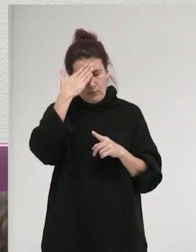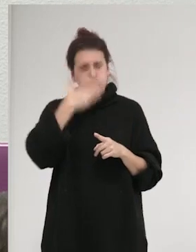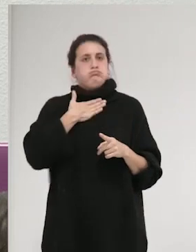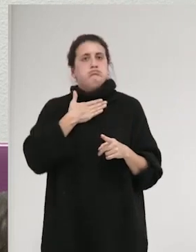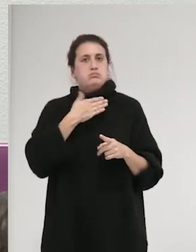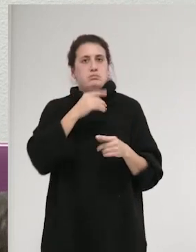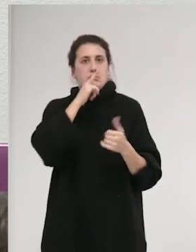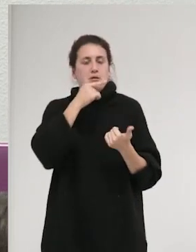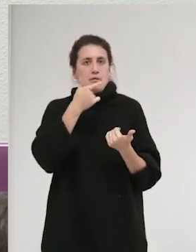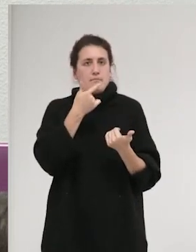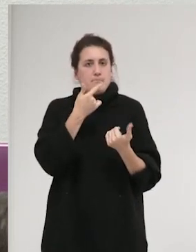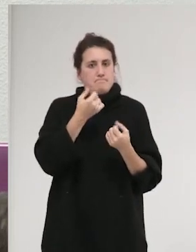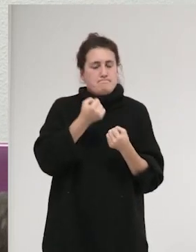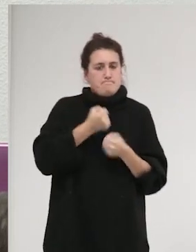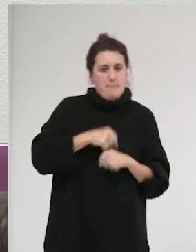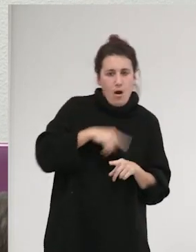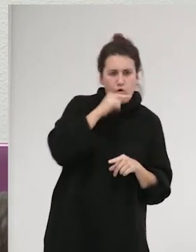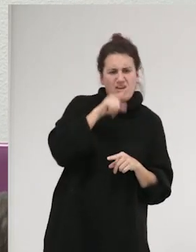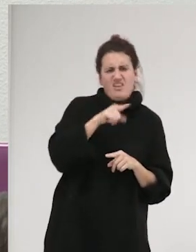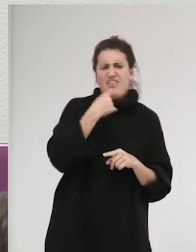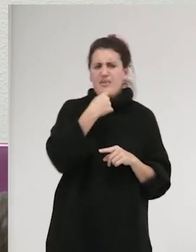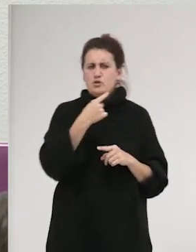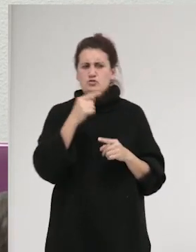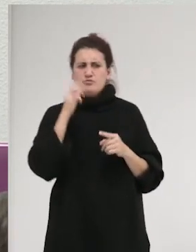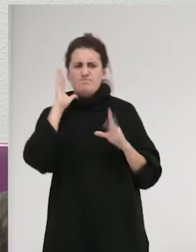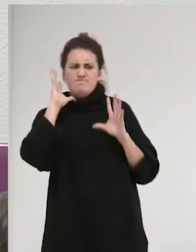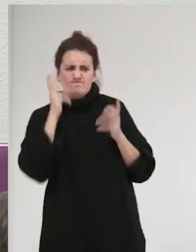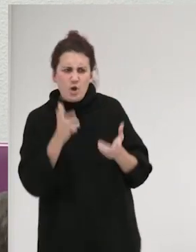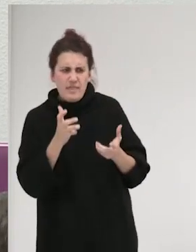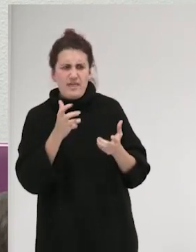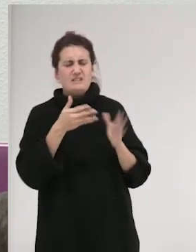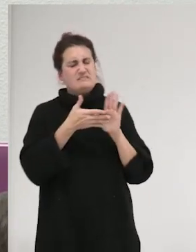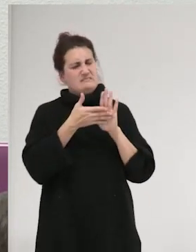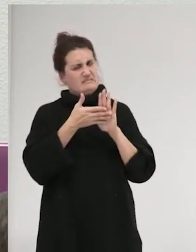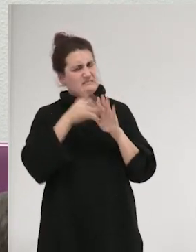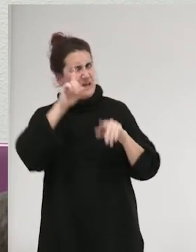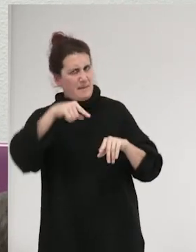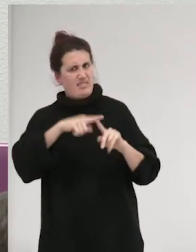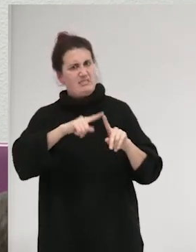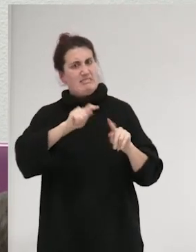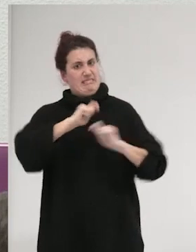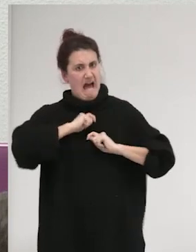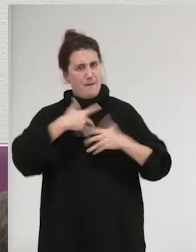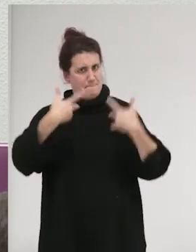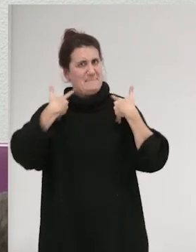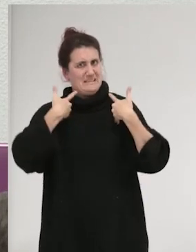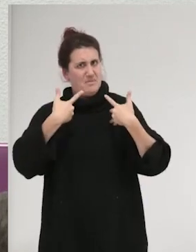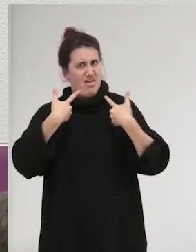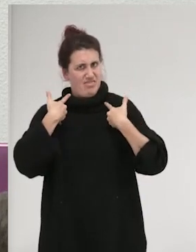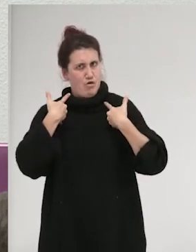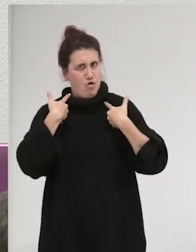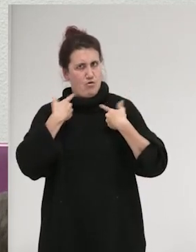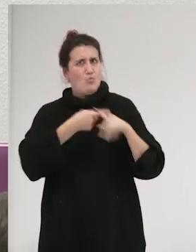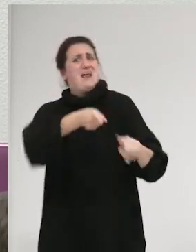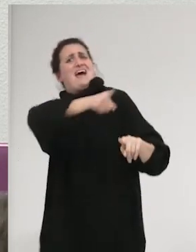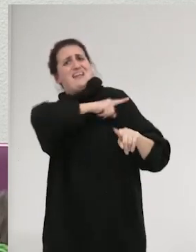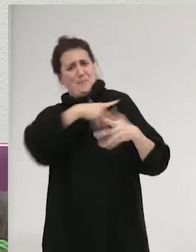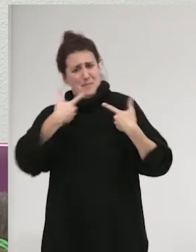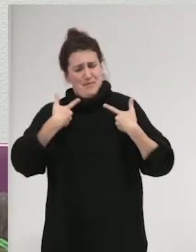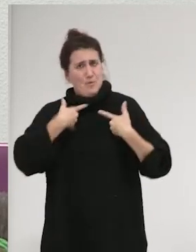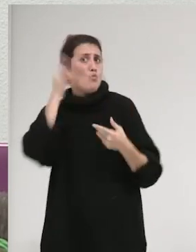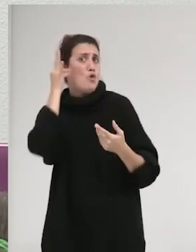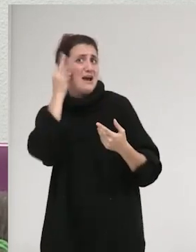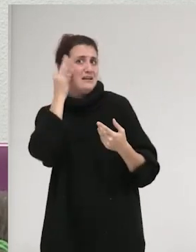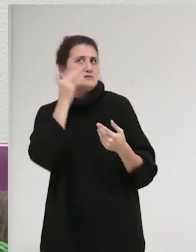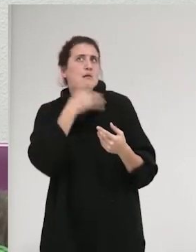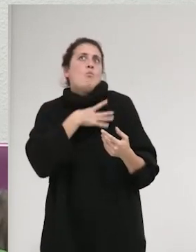Y que, en cambio, al nombrarlos como violencia, también se genera una cierta victimización, un exceso de victimización en esas mujeres. Que